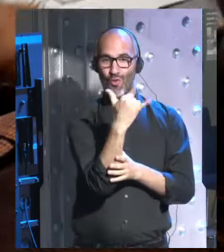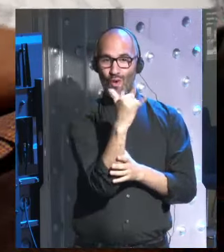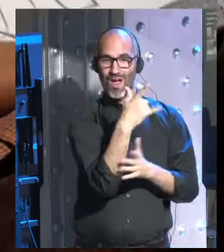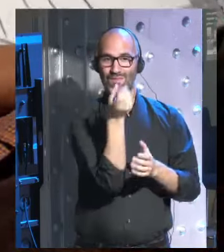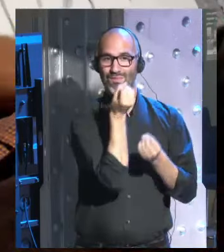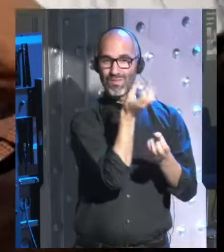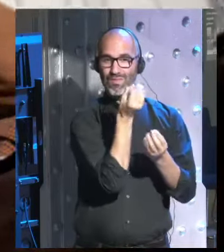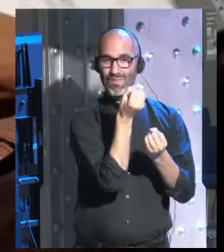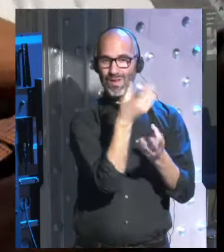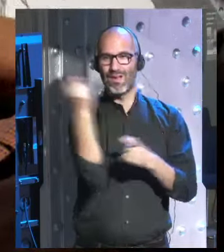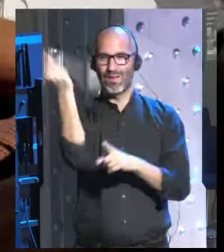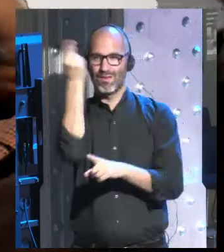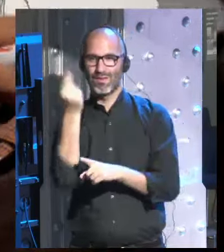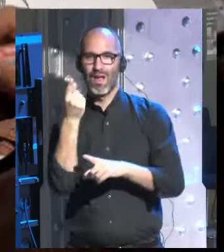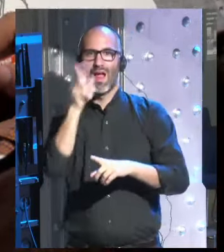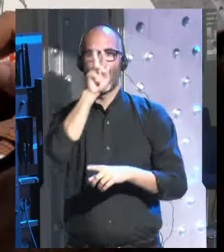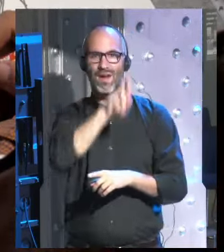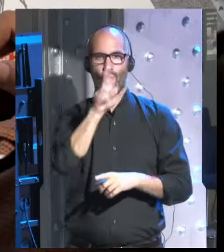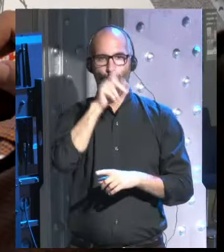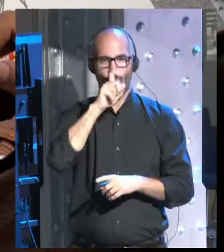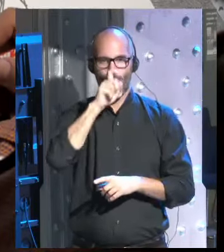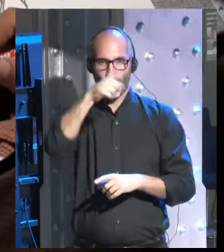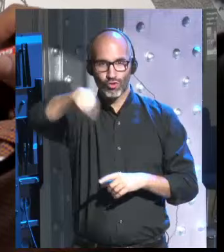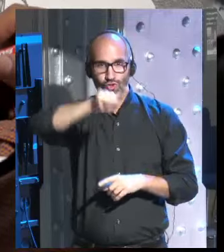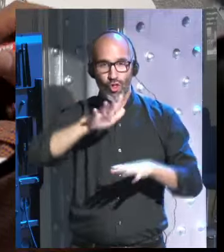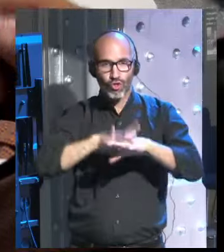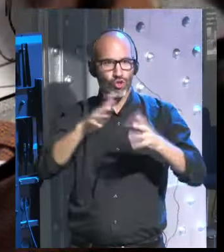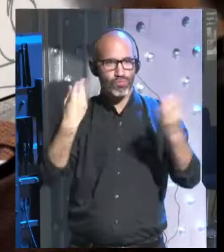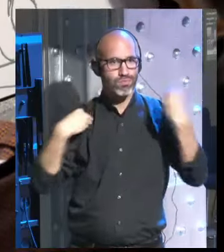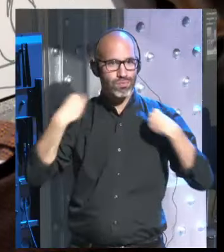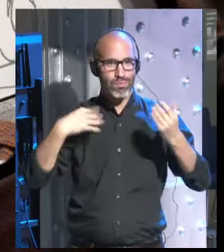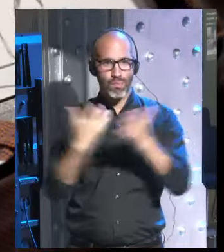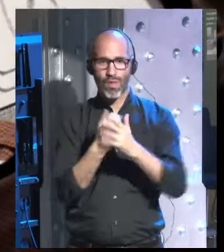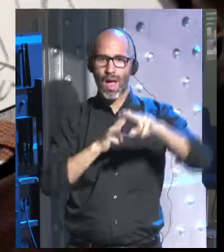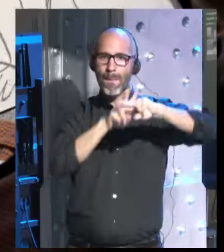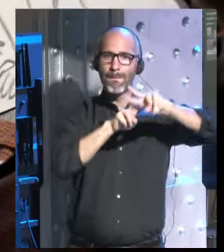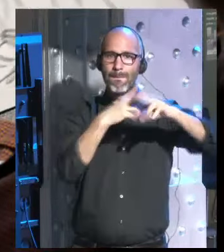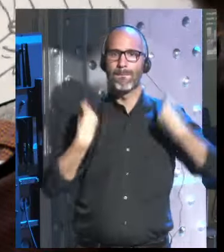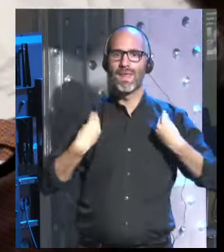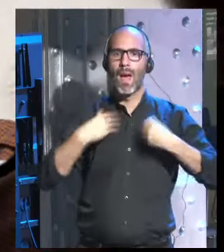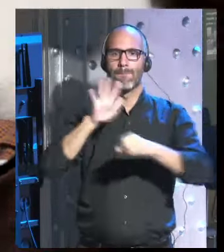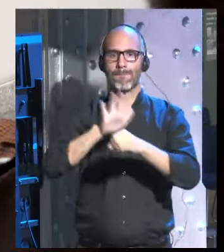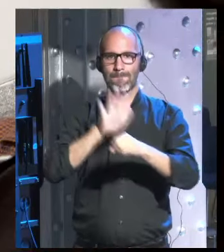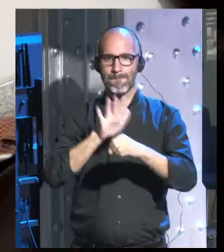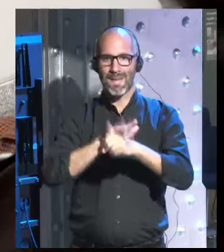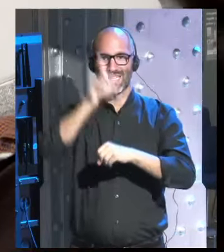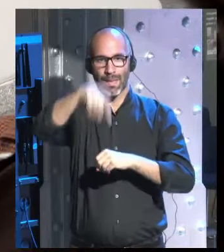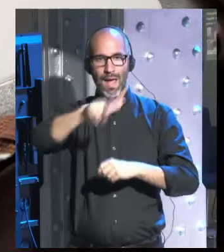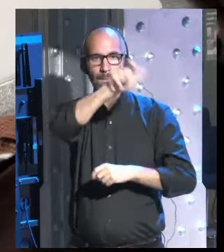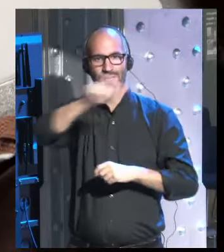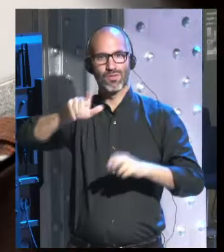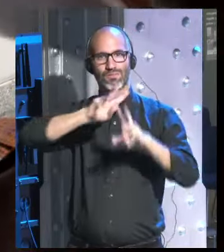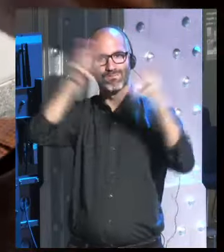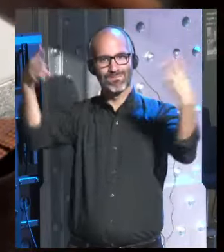recuerdo otra vez que el hashtag para hacer preguntas todos los que estáis en la sala podéis hacer preguntas con el hashtag es Vida Martes también lo hace quien nos está